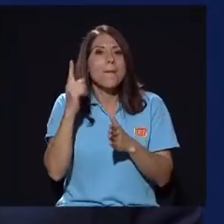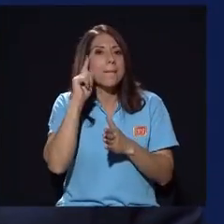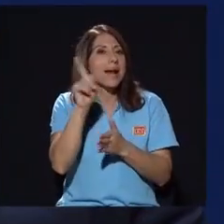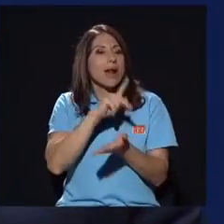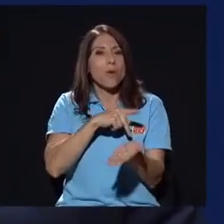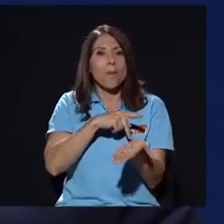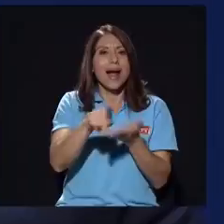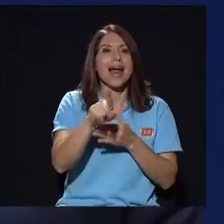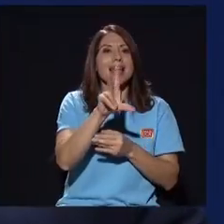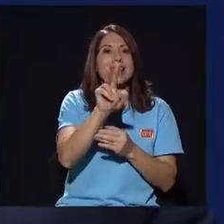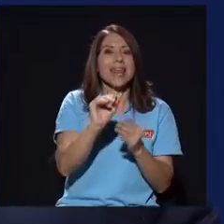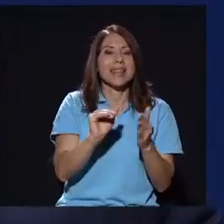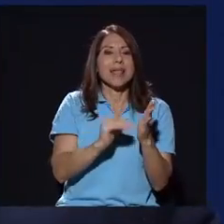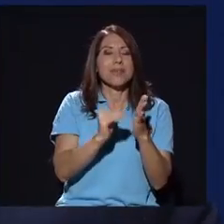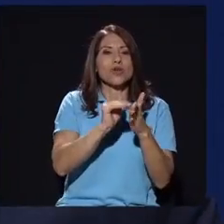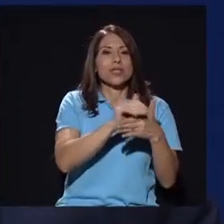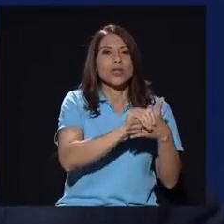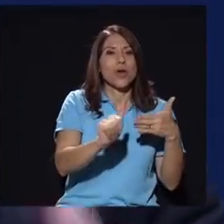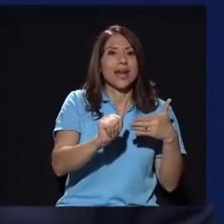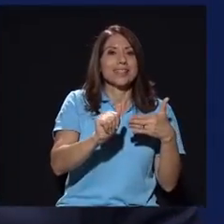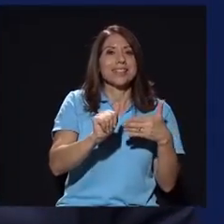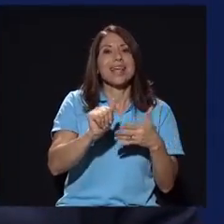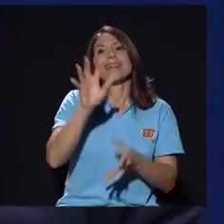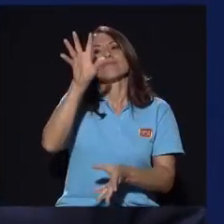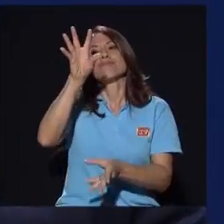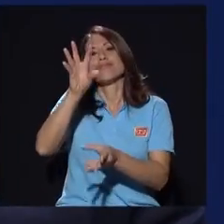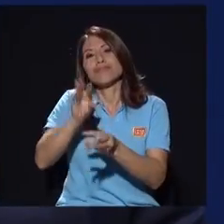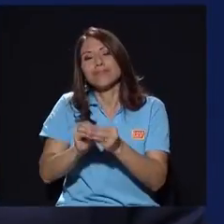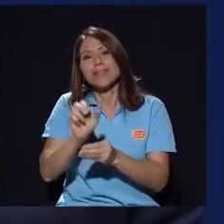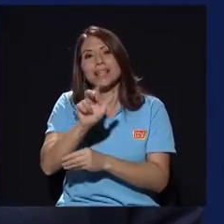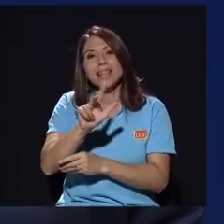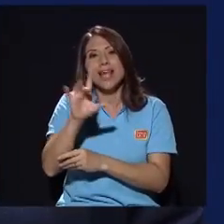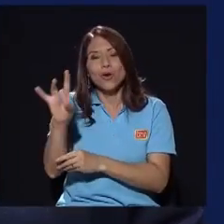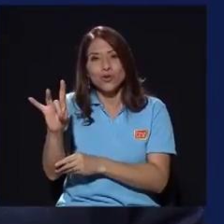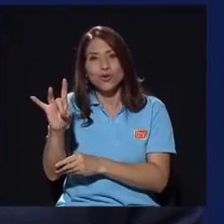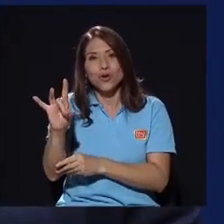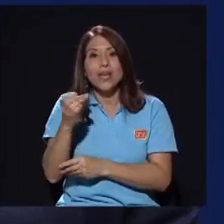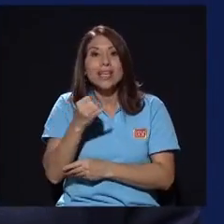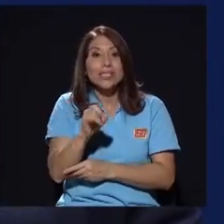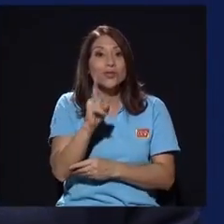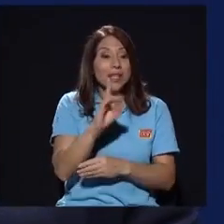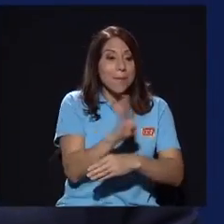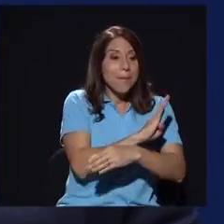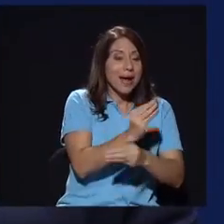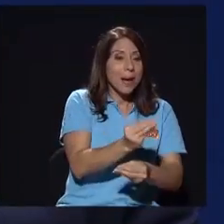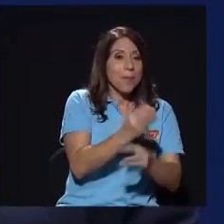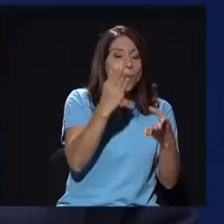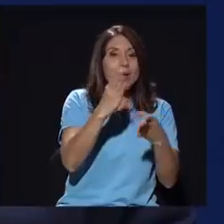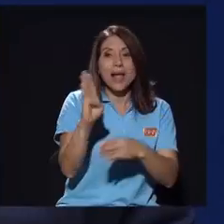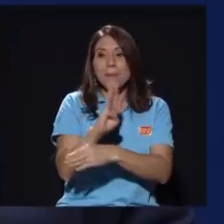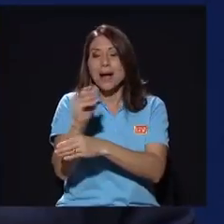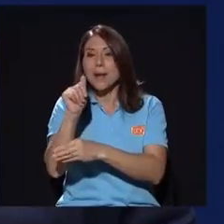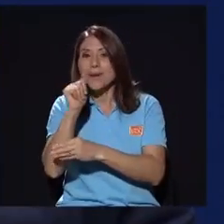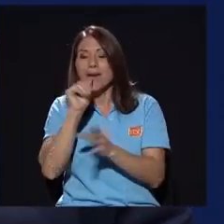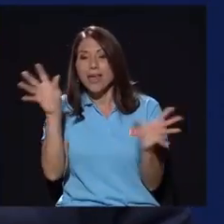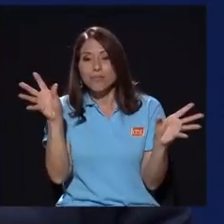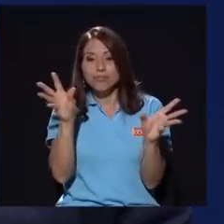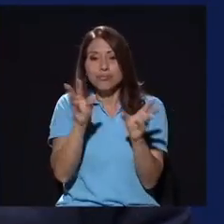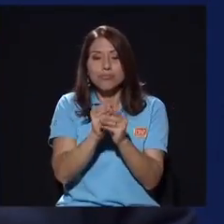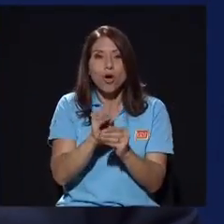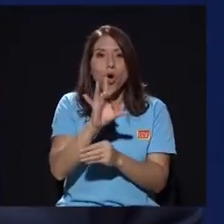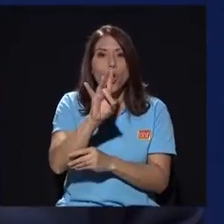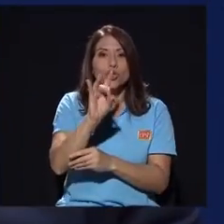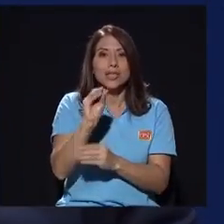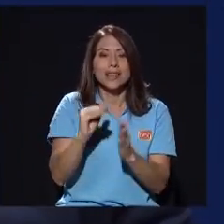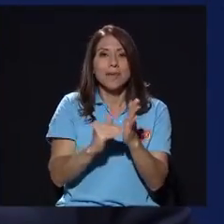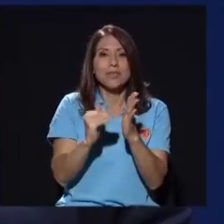de dólares, que al final son 38, que si sumas, la banca entre pública y privada sumará 80 millones de dólares,